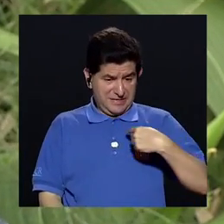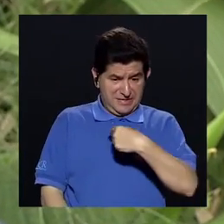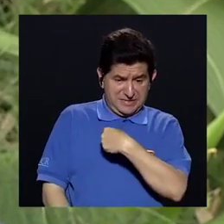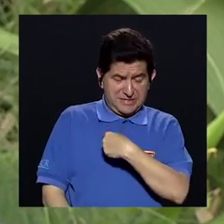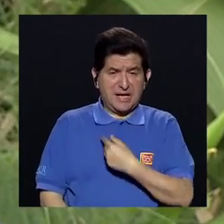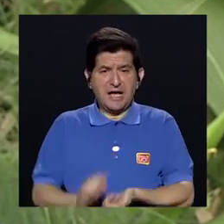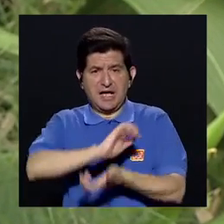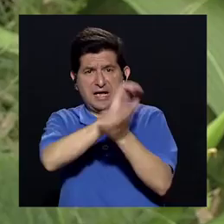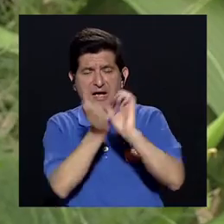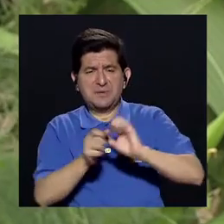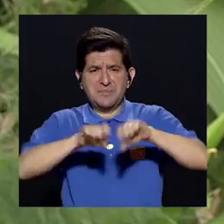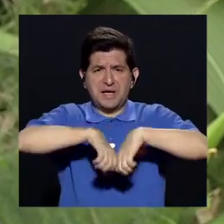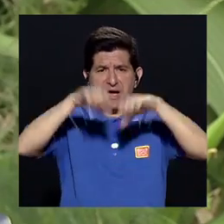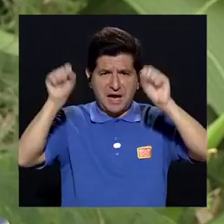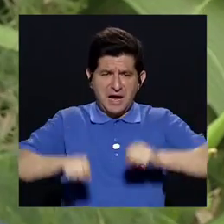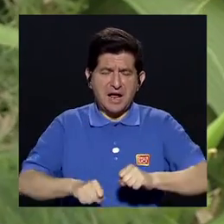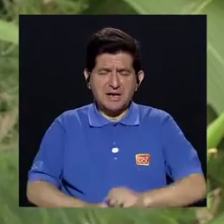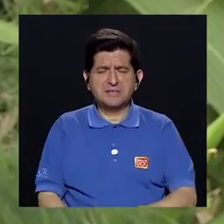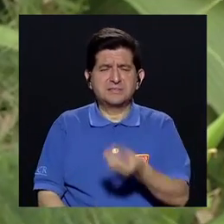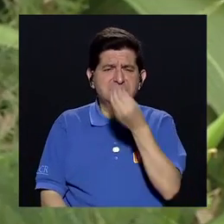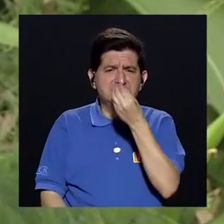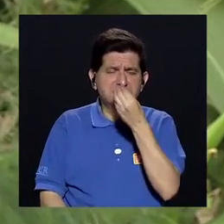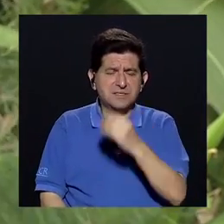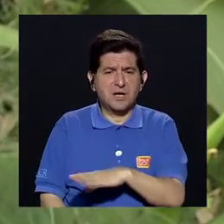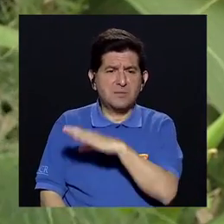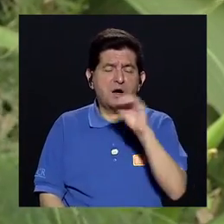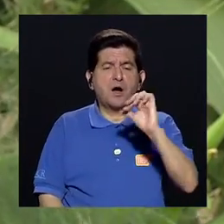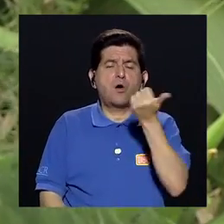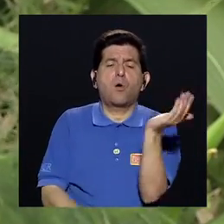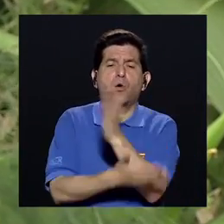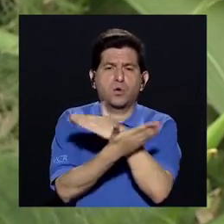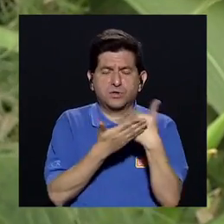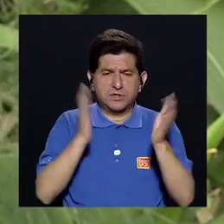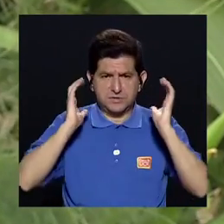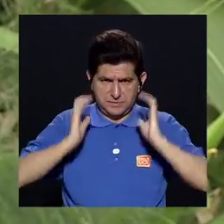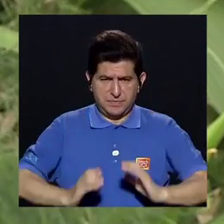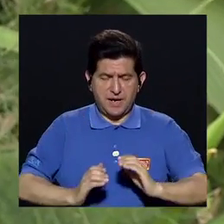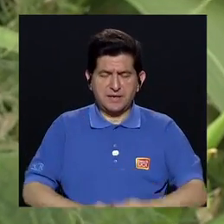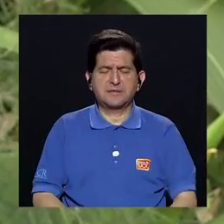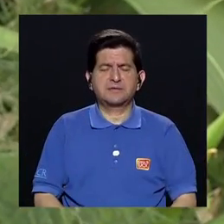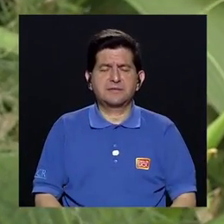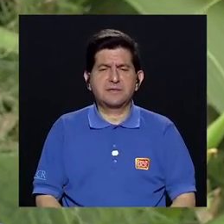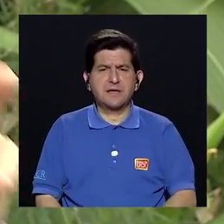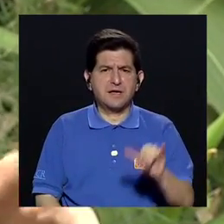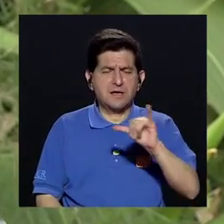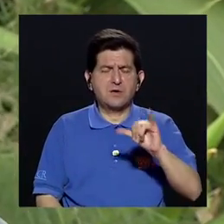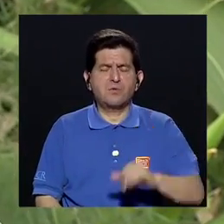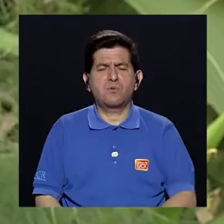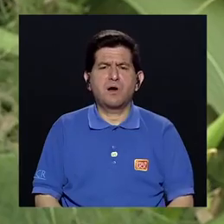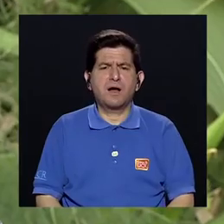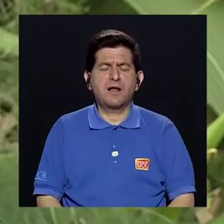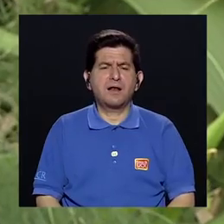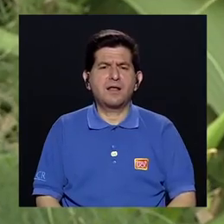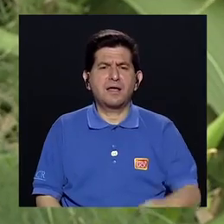Pasan al sistema digestivo Puede por continuidad pasar a otros órganos, a los ganglios linfáticos Y aparecer en diferentes órganos,